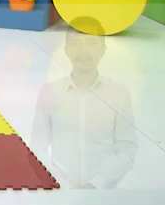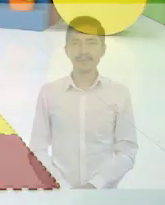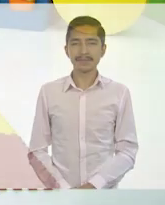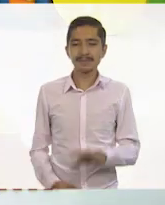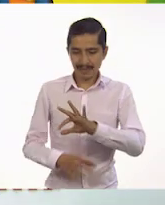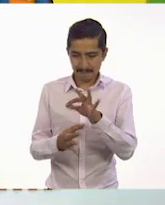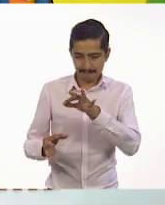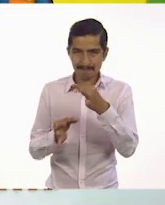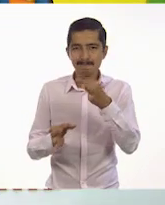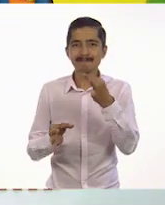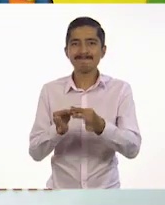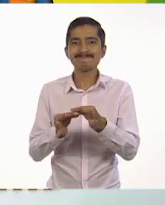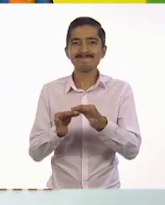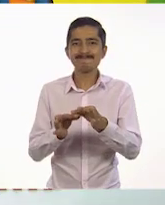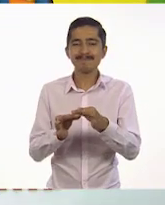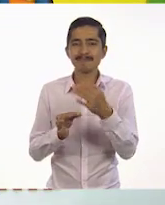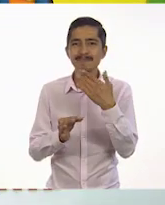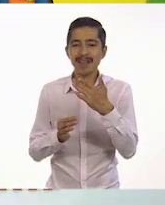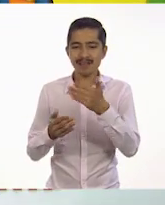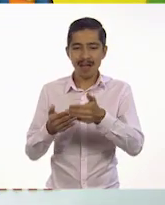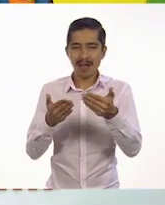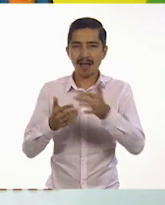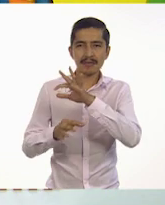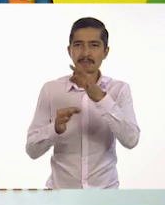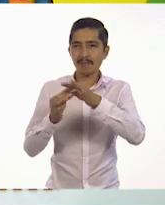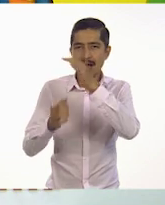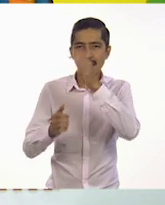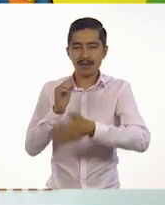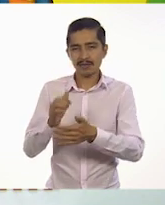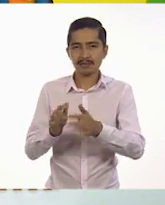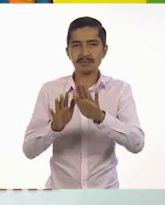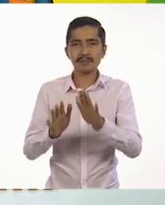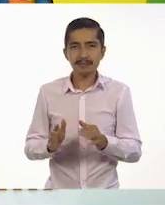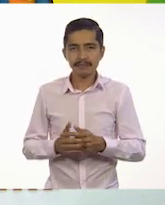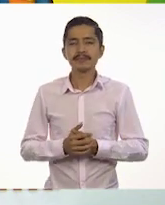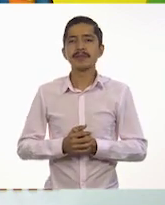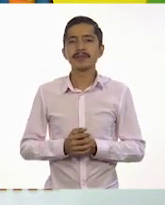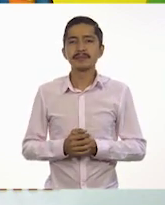¡Listo! Ahora sí ya terminamos. Vamos a leerla.